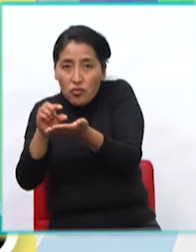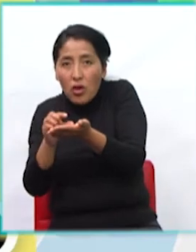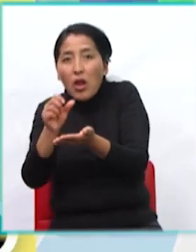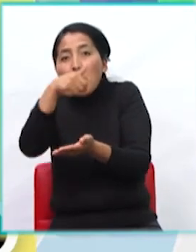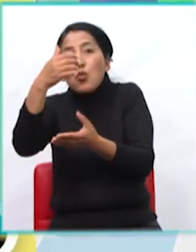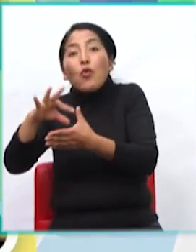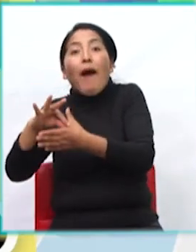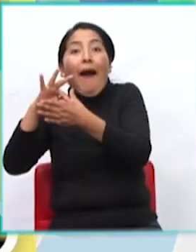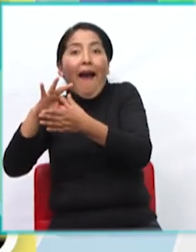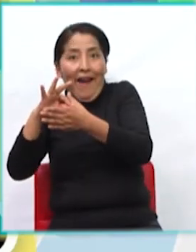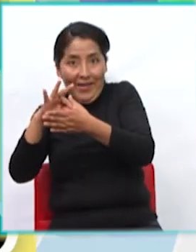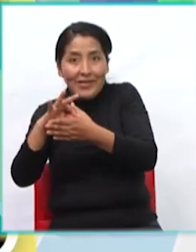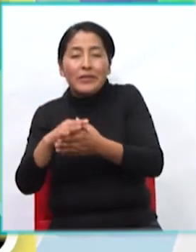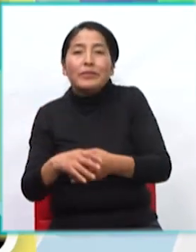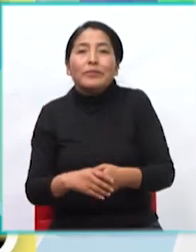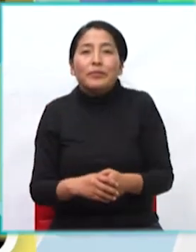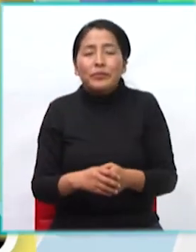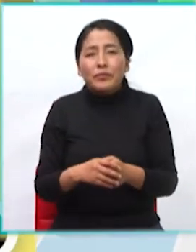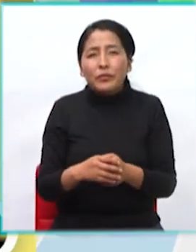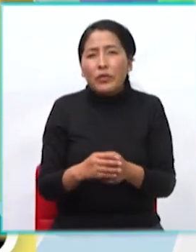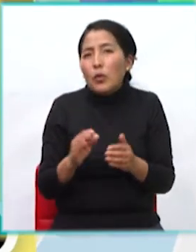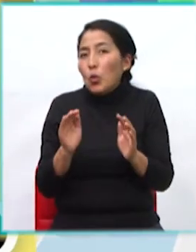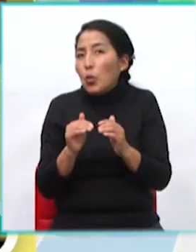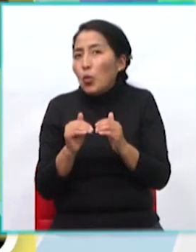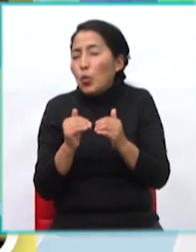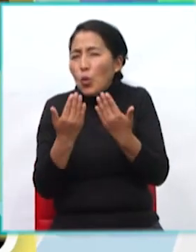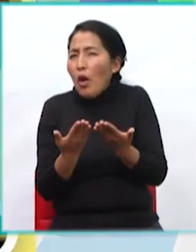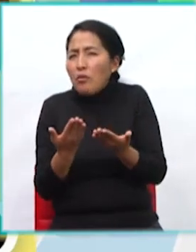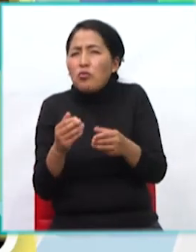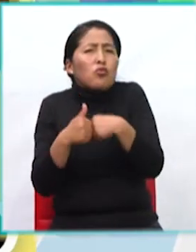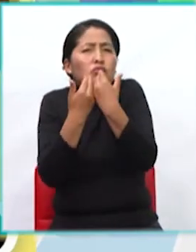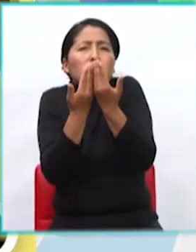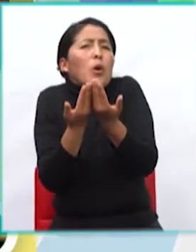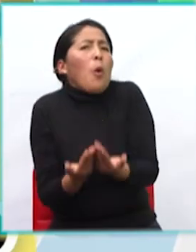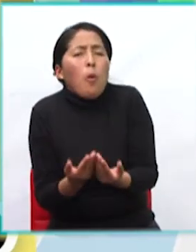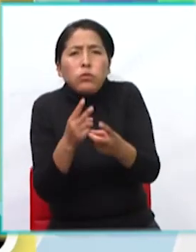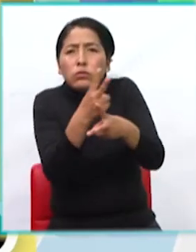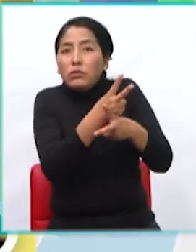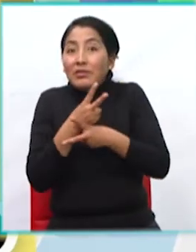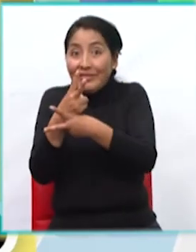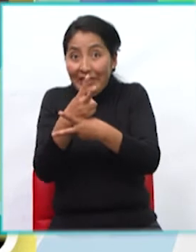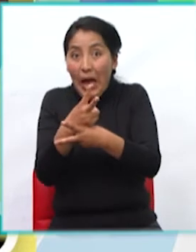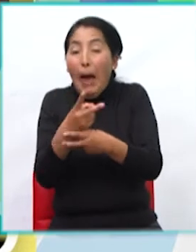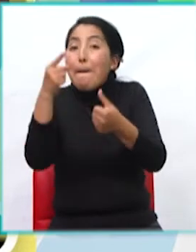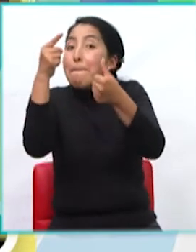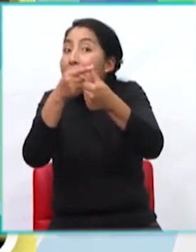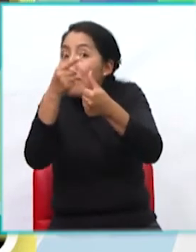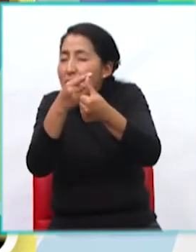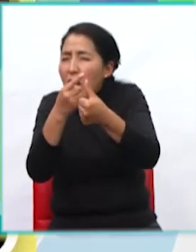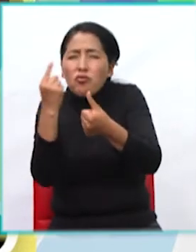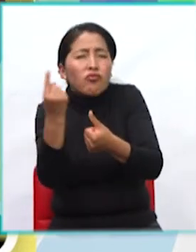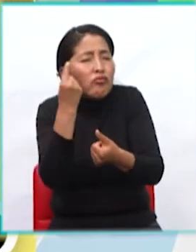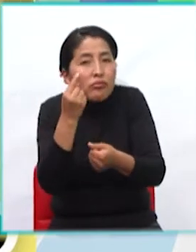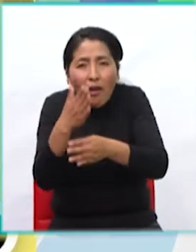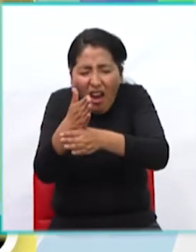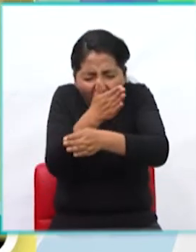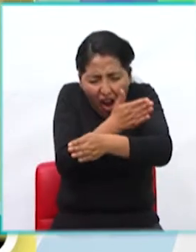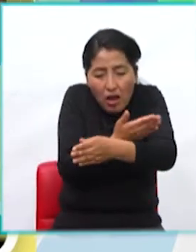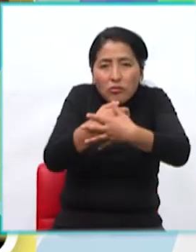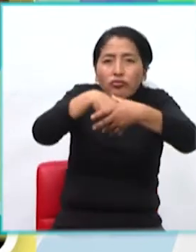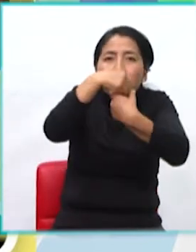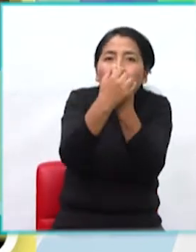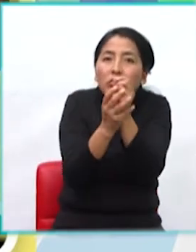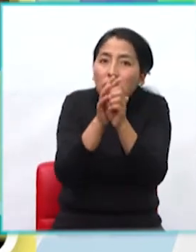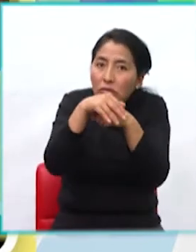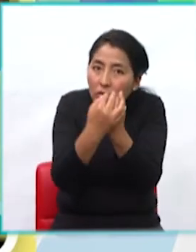¿Qué debemos hacer para cuidarnos? Primero, lavarnos las manos antes de comer. Luego, no te olvides